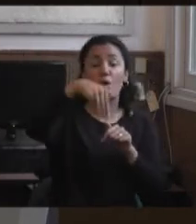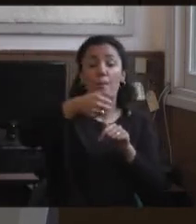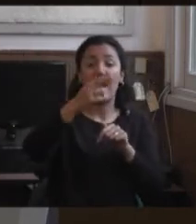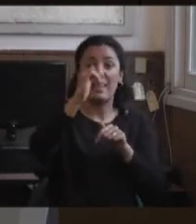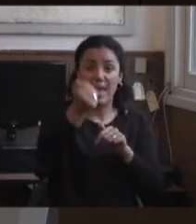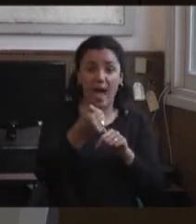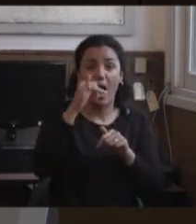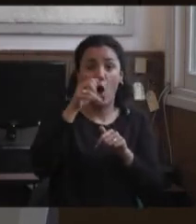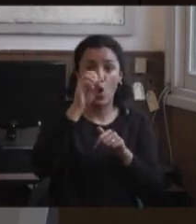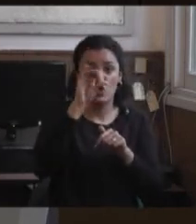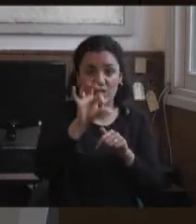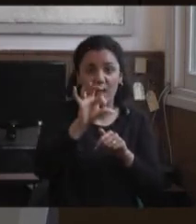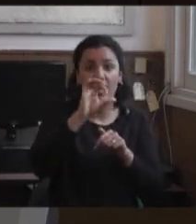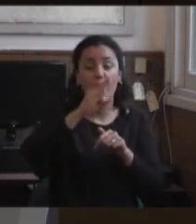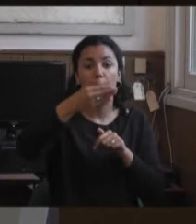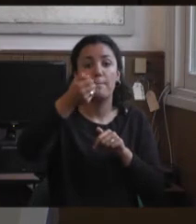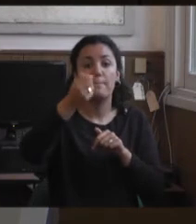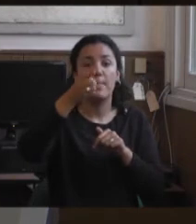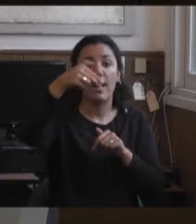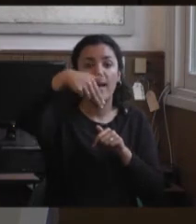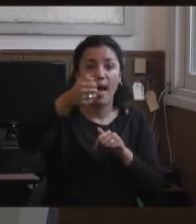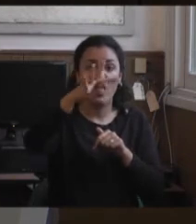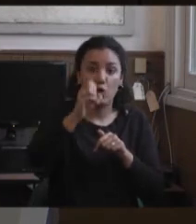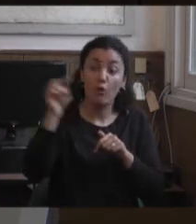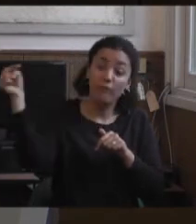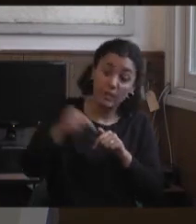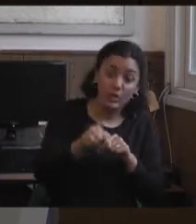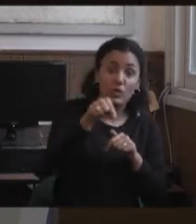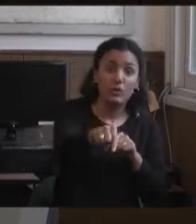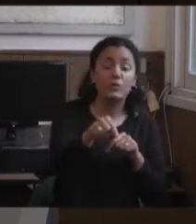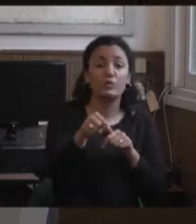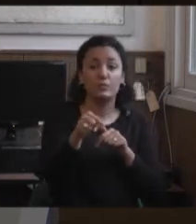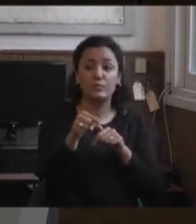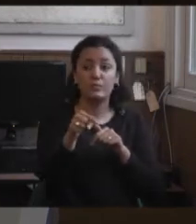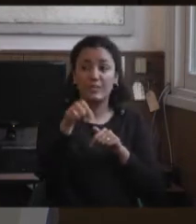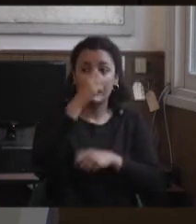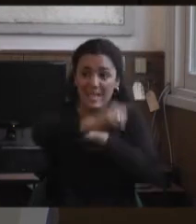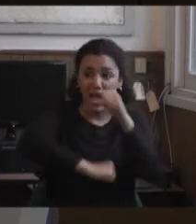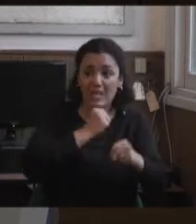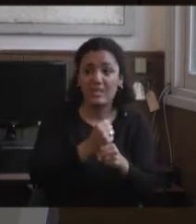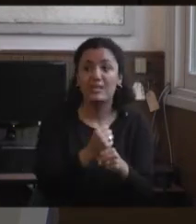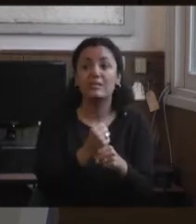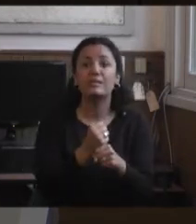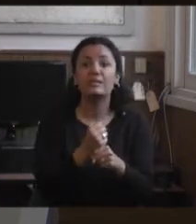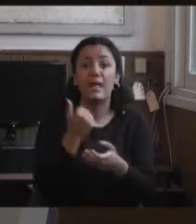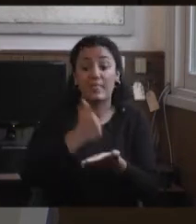Magneto, por... Sí, ya no me acuerdo en ese momento qué cargo tenía. con... ¿Qué?